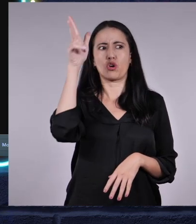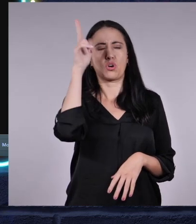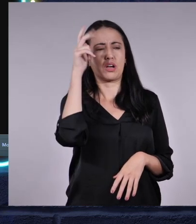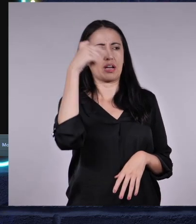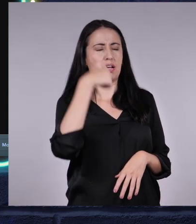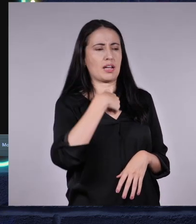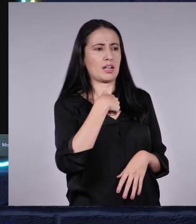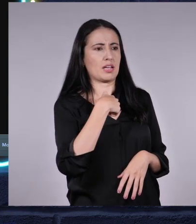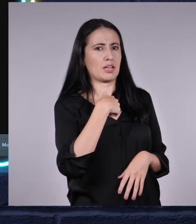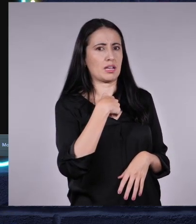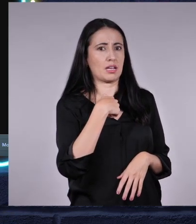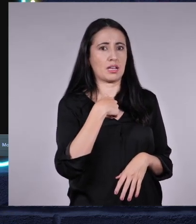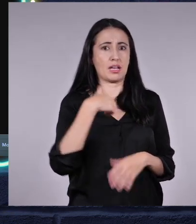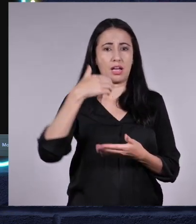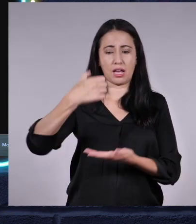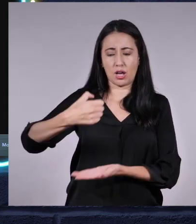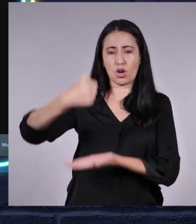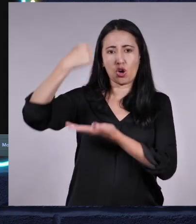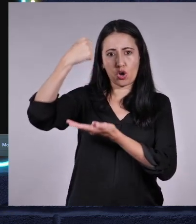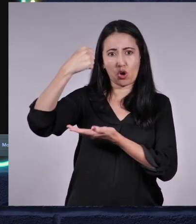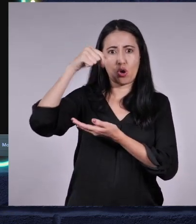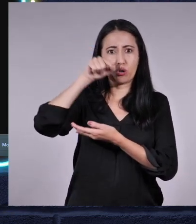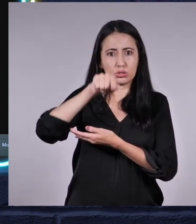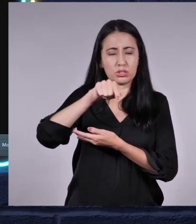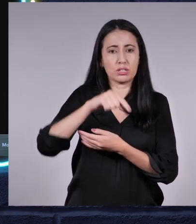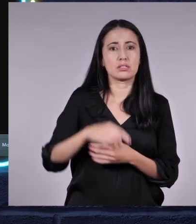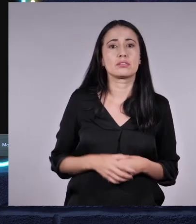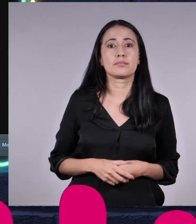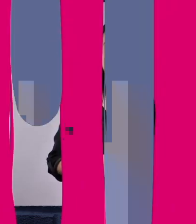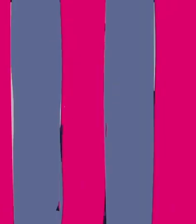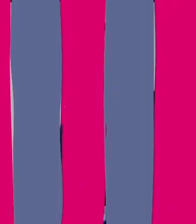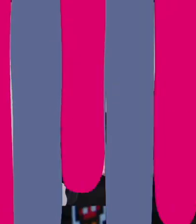Son muy ecológicas, ¿no? ¿Por qué no me dices de qué estás hecho?